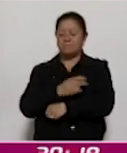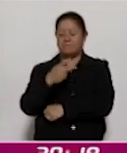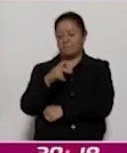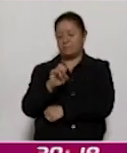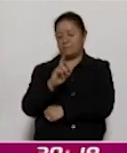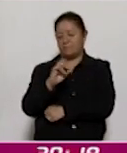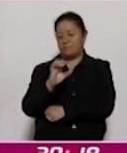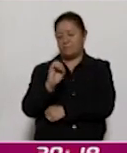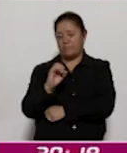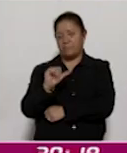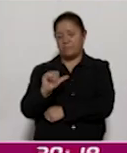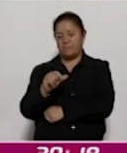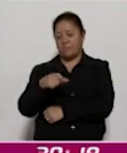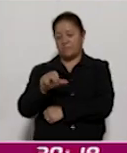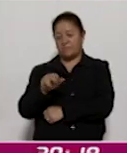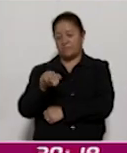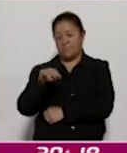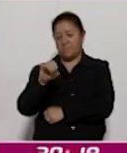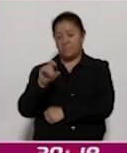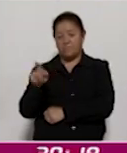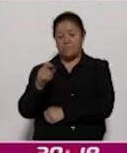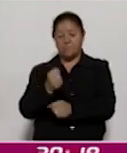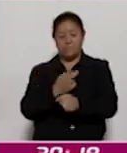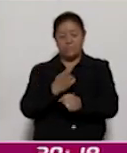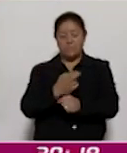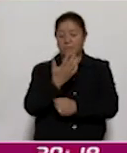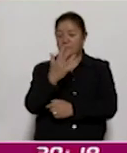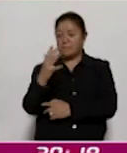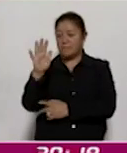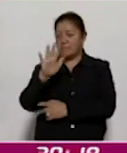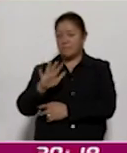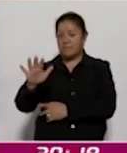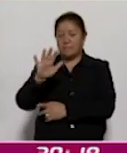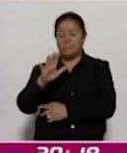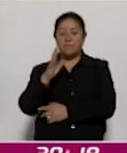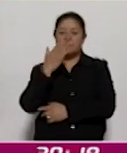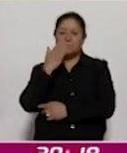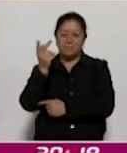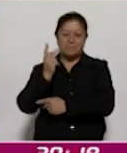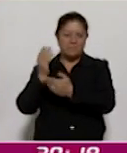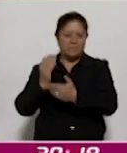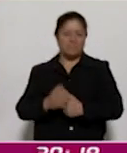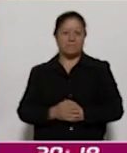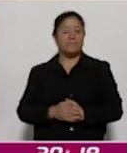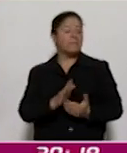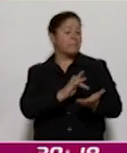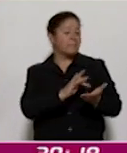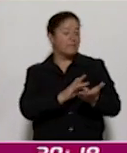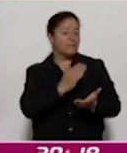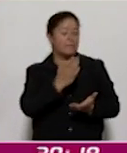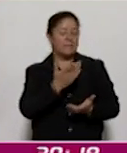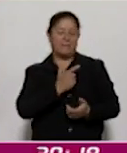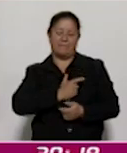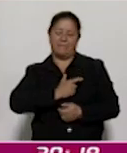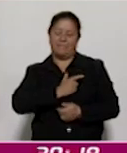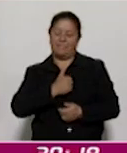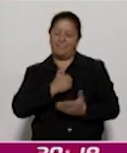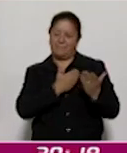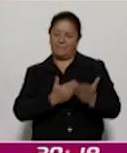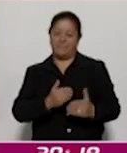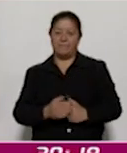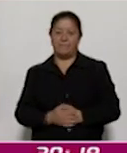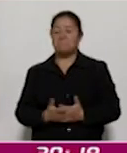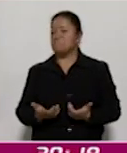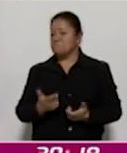secretario del Medio Ambiente, a quien le damos la más cordial bienvenida. Muchísimas gracias. Qué gusto estar otra vez aquí. Y desde luego es un gusto que nos